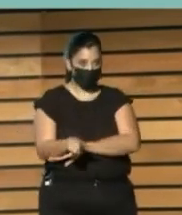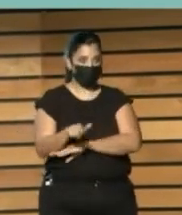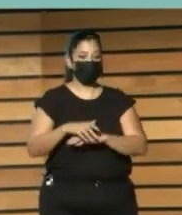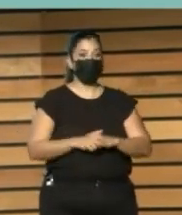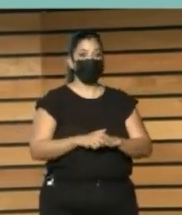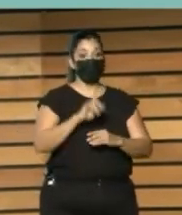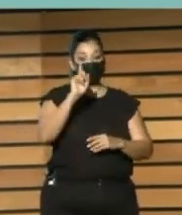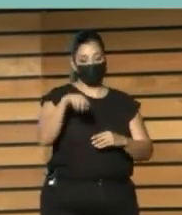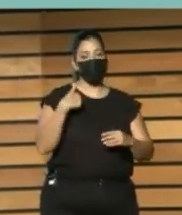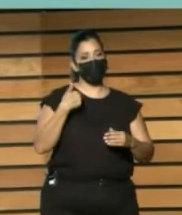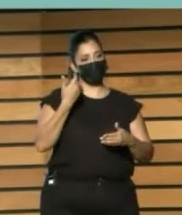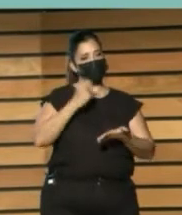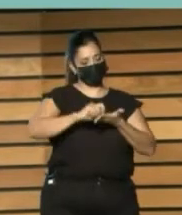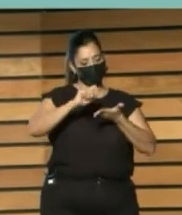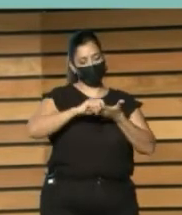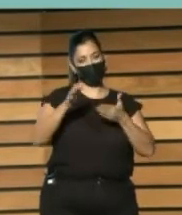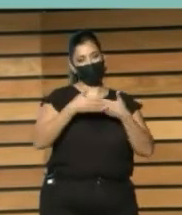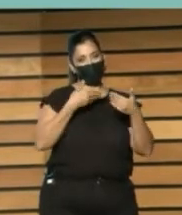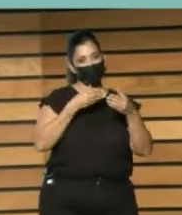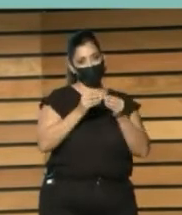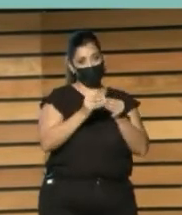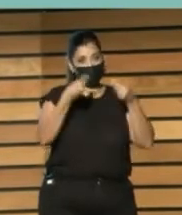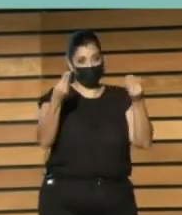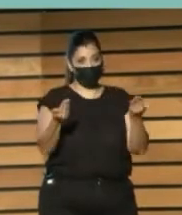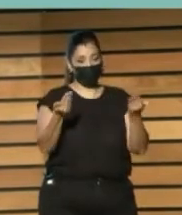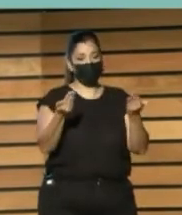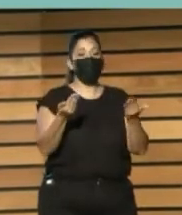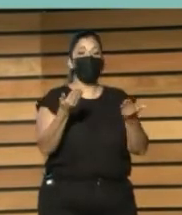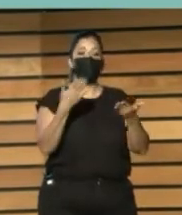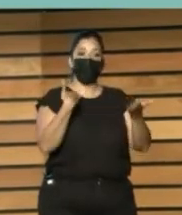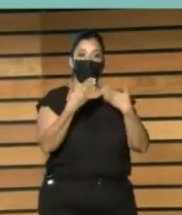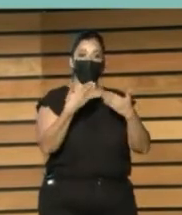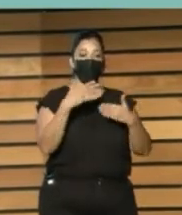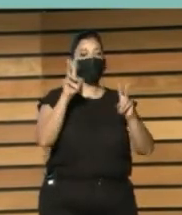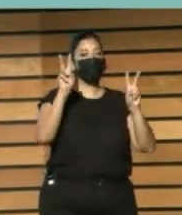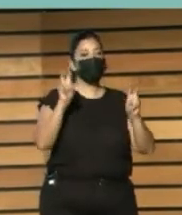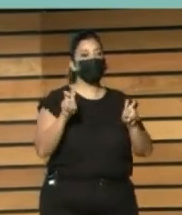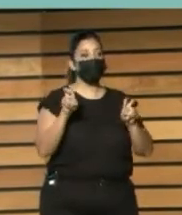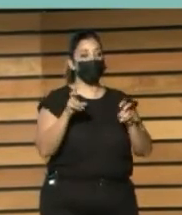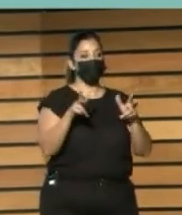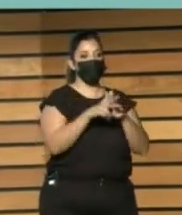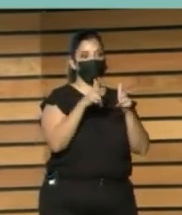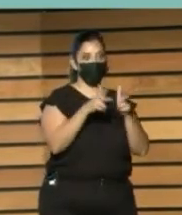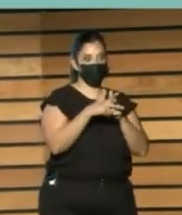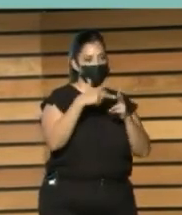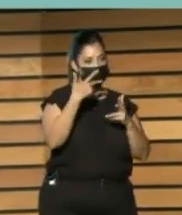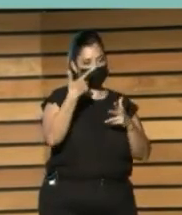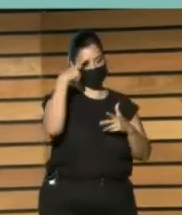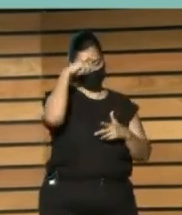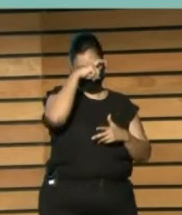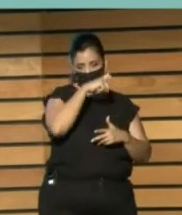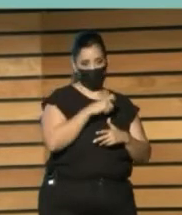En el que decía El título era La sociedad Hipercompleja Donde decía